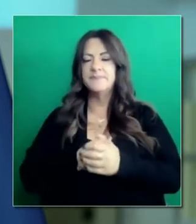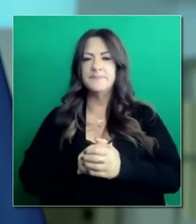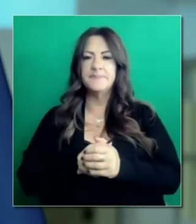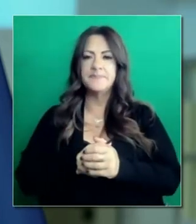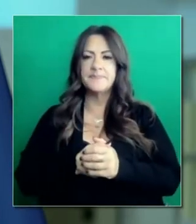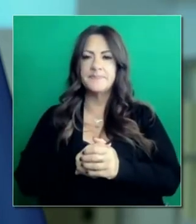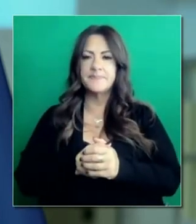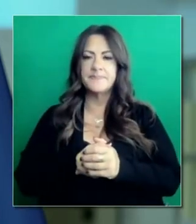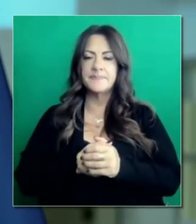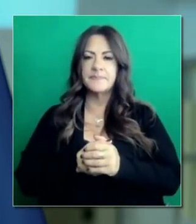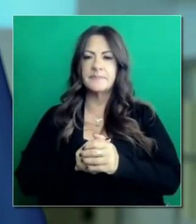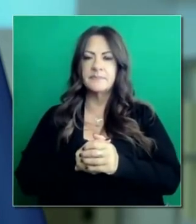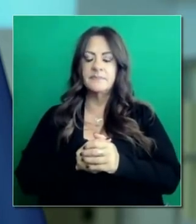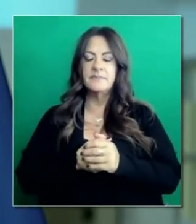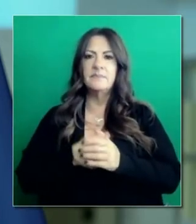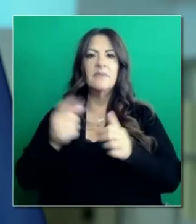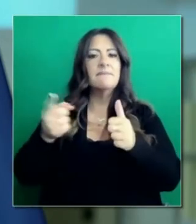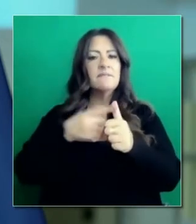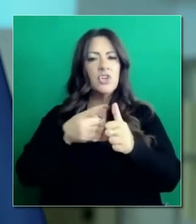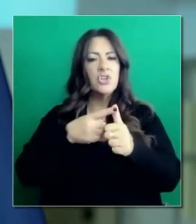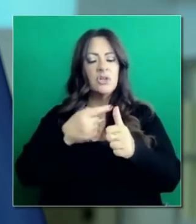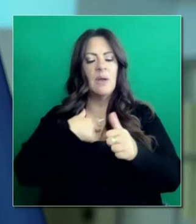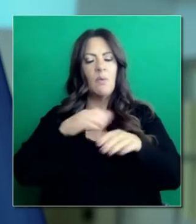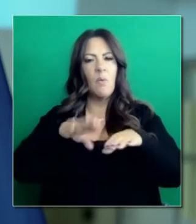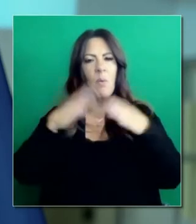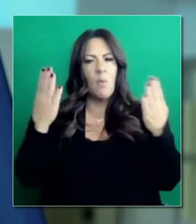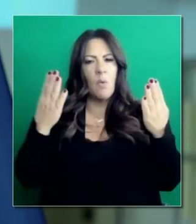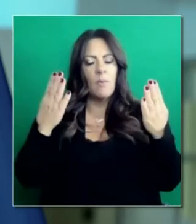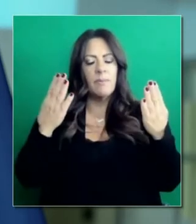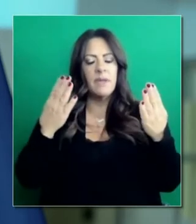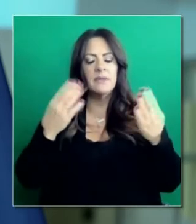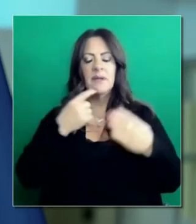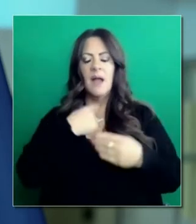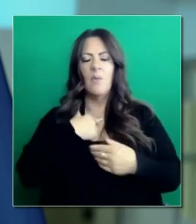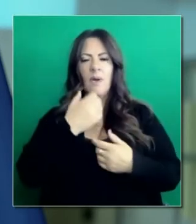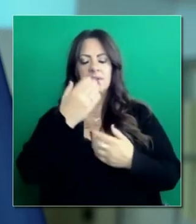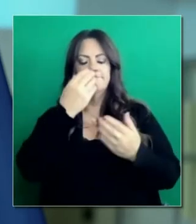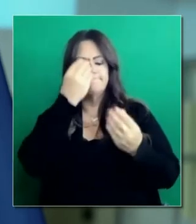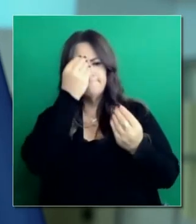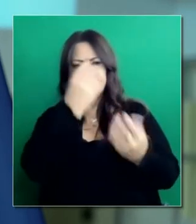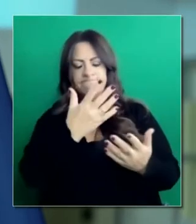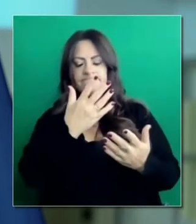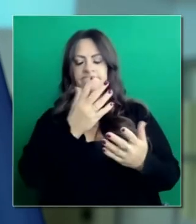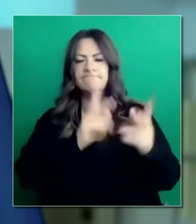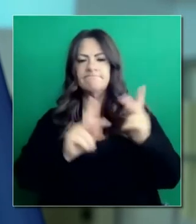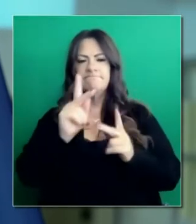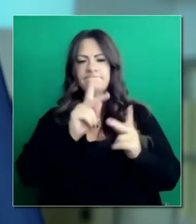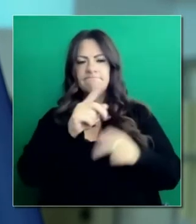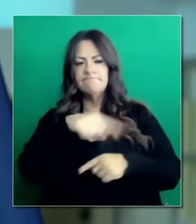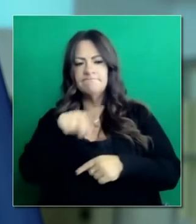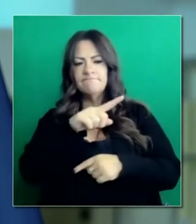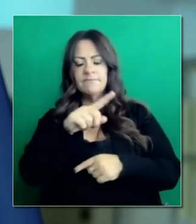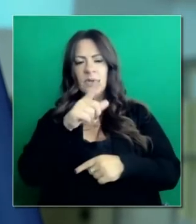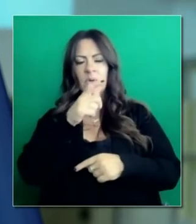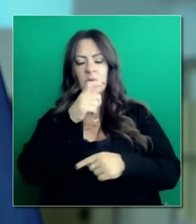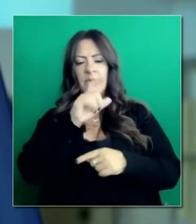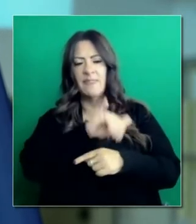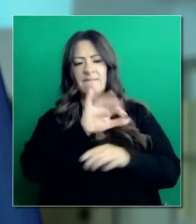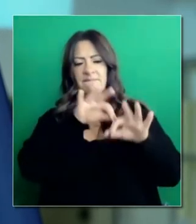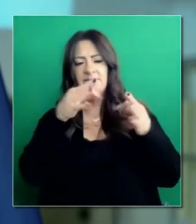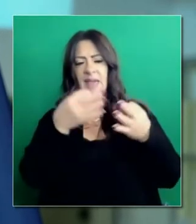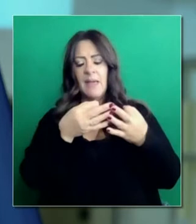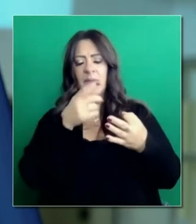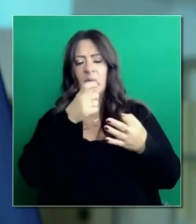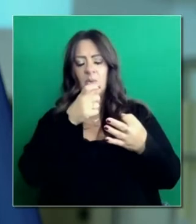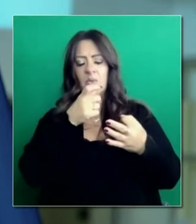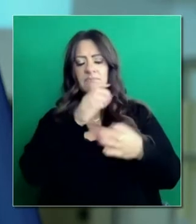Me gustaría iniciar para darle nuestro más sentido. Pésame a aquellos individuos